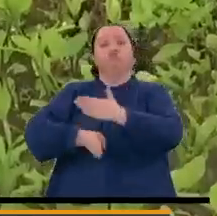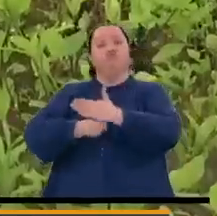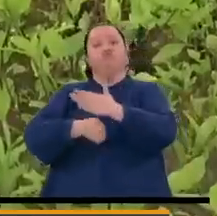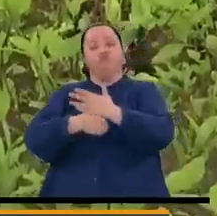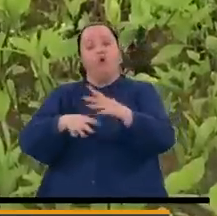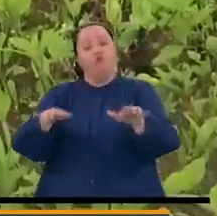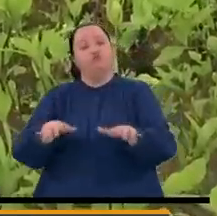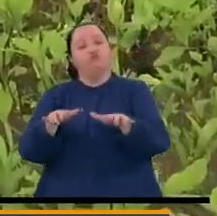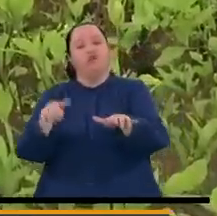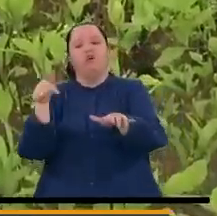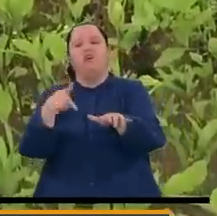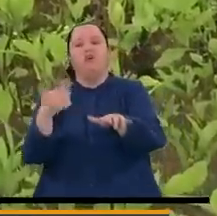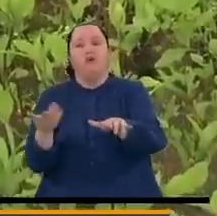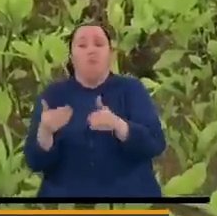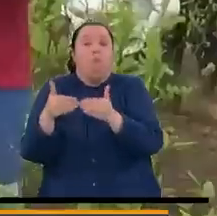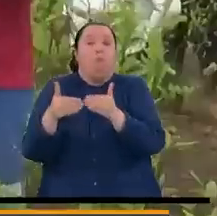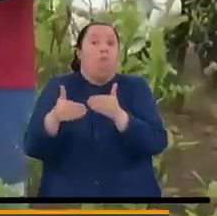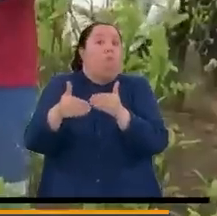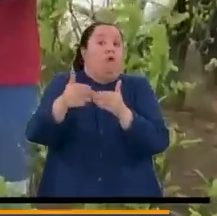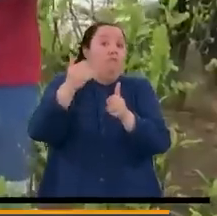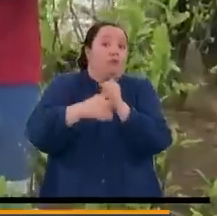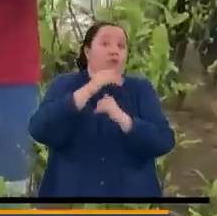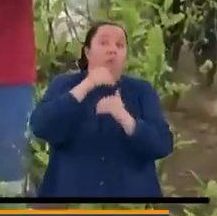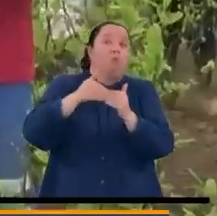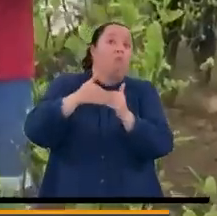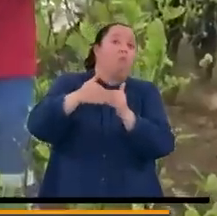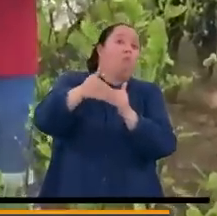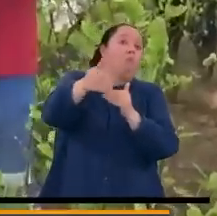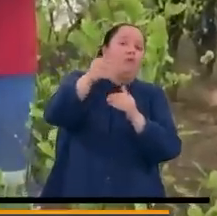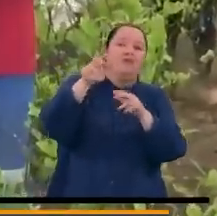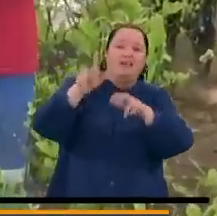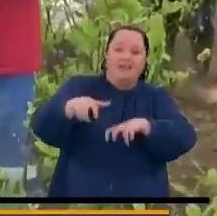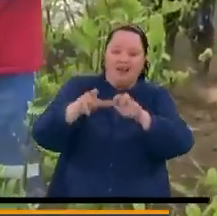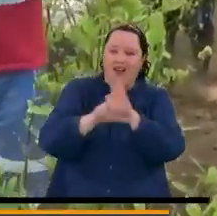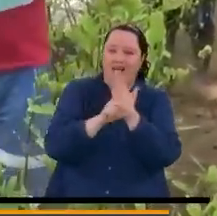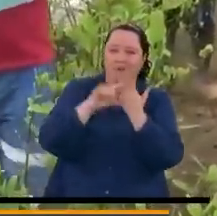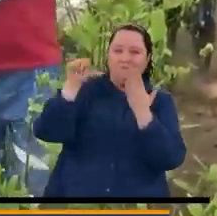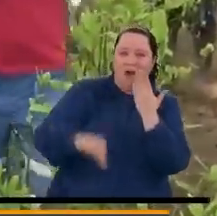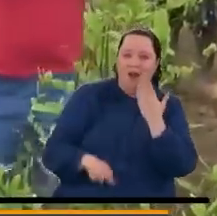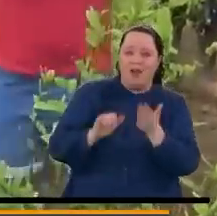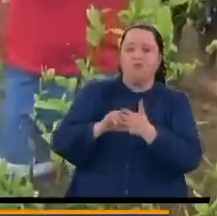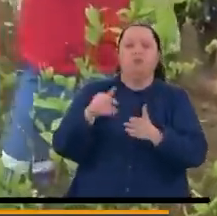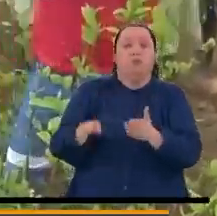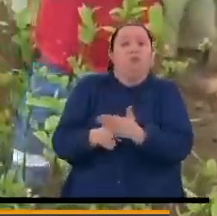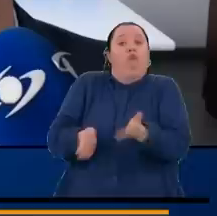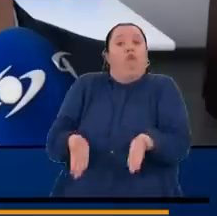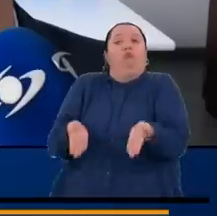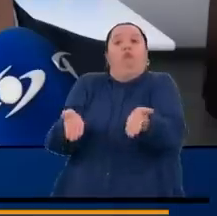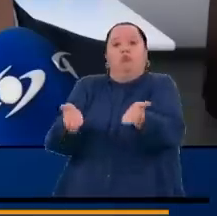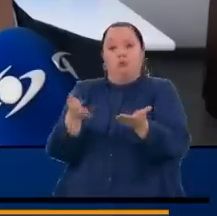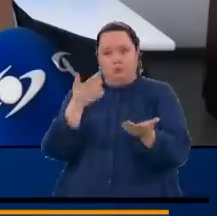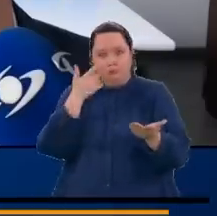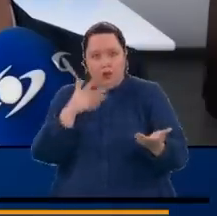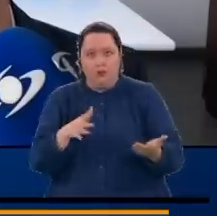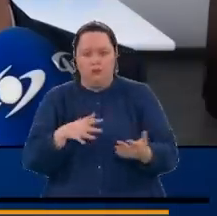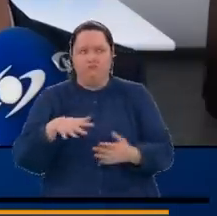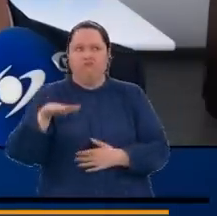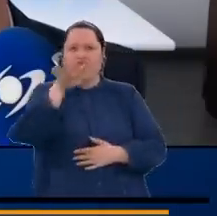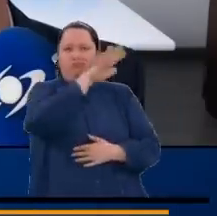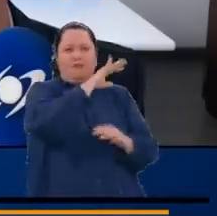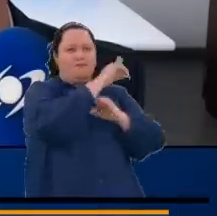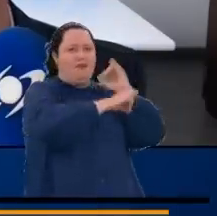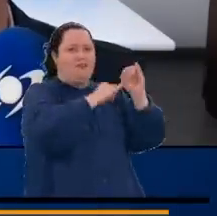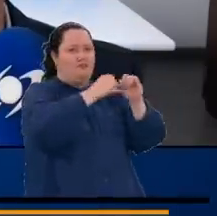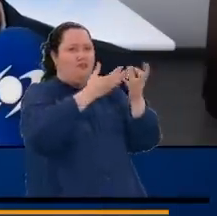prácticamente de manera indefinida los cultivos ilegales. Eso va a ser muy mal leído por la comunidad